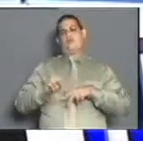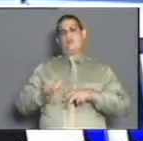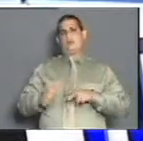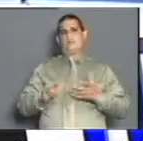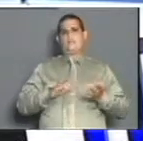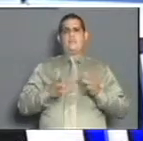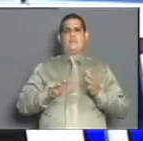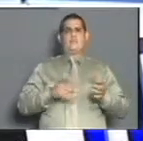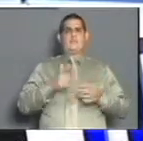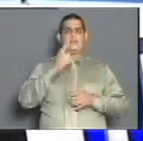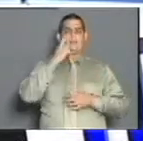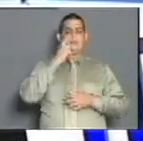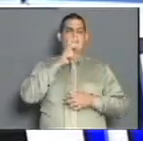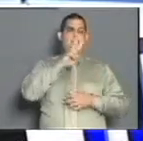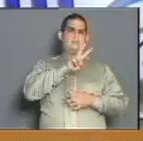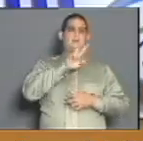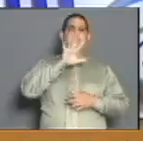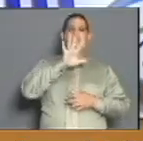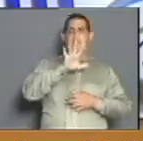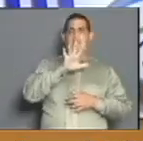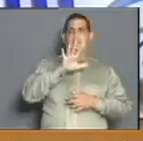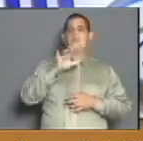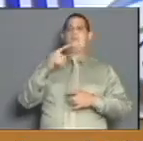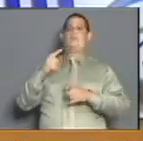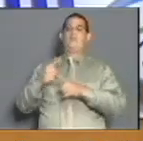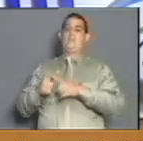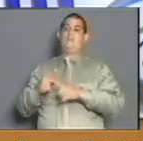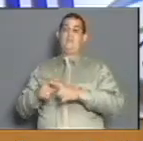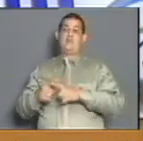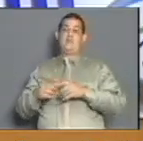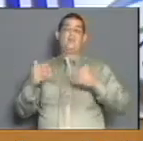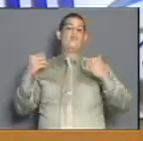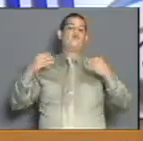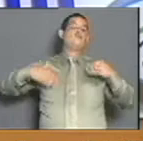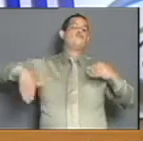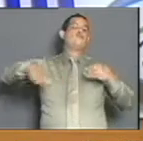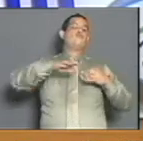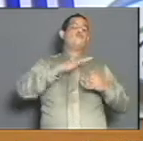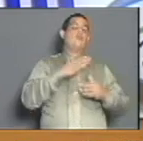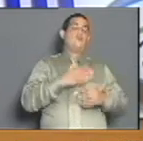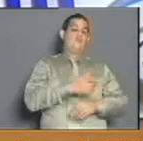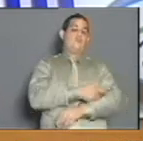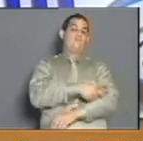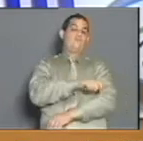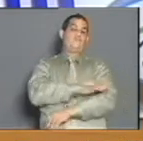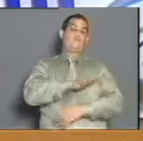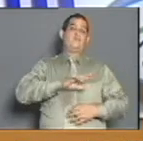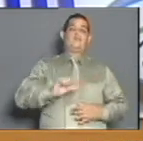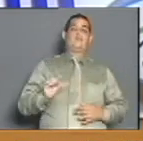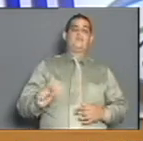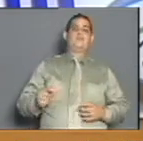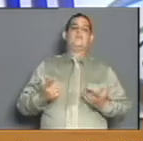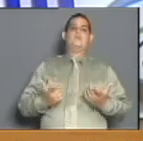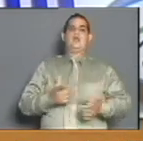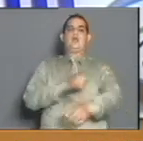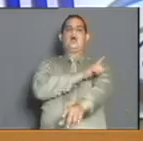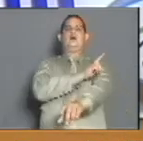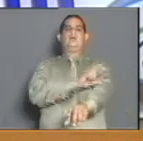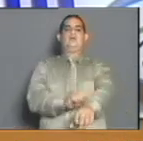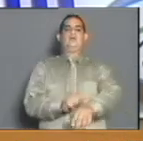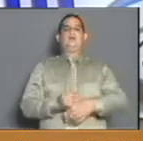habitantes, cuando usted ve 25 casos, no es tan significativo. Cuando lo comparamos por la cantidad de habitantes. Por eso, cuando Antilla